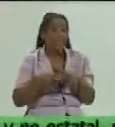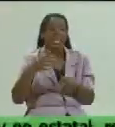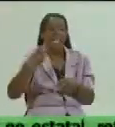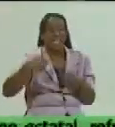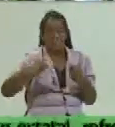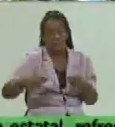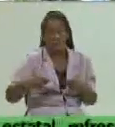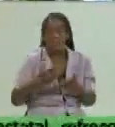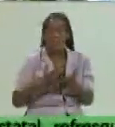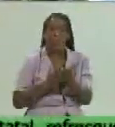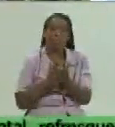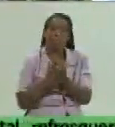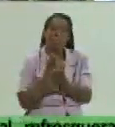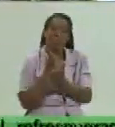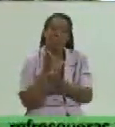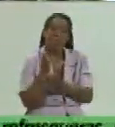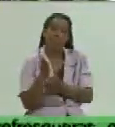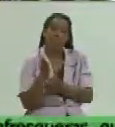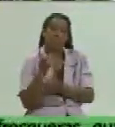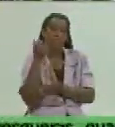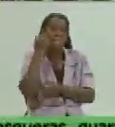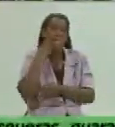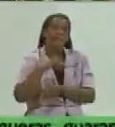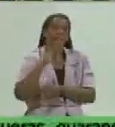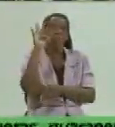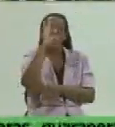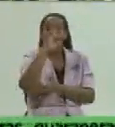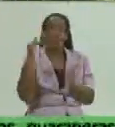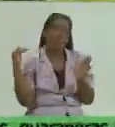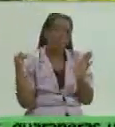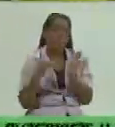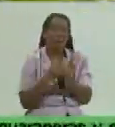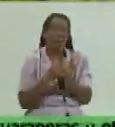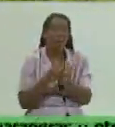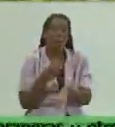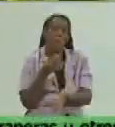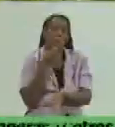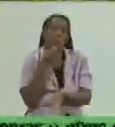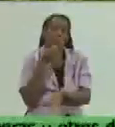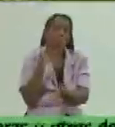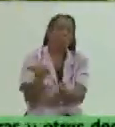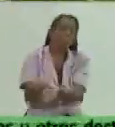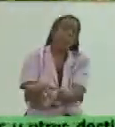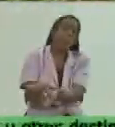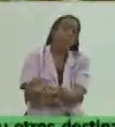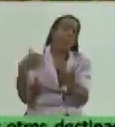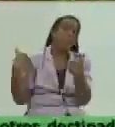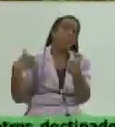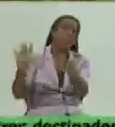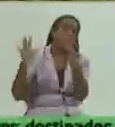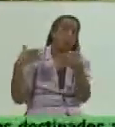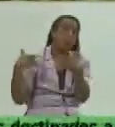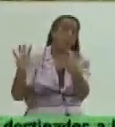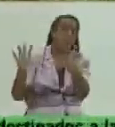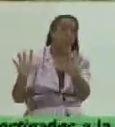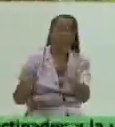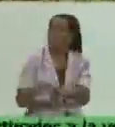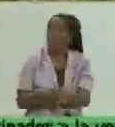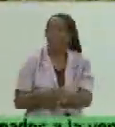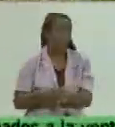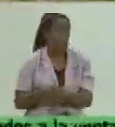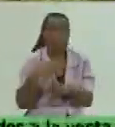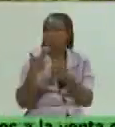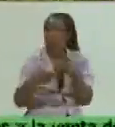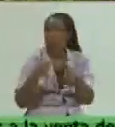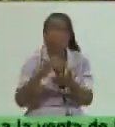haciendo de cara a lo inmediato con las más de 8 mil hectáreas ociosas que cuenta esta provincia que están ahí por explotar y que